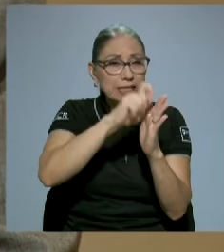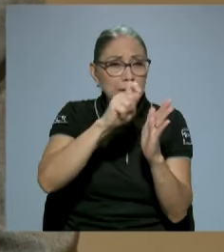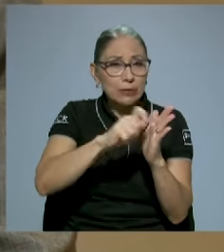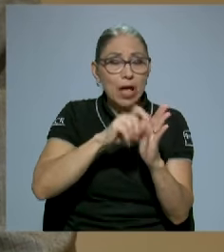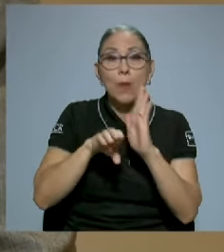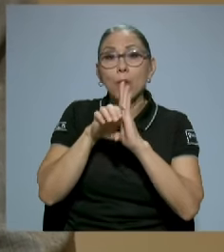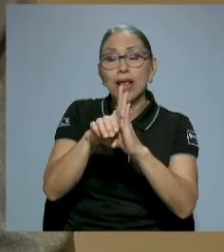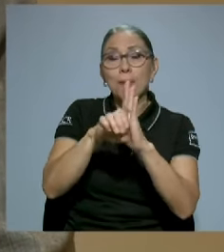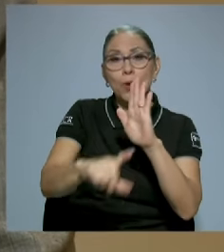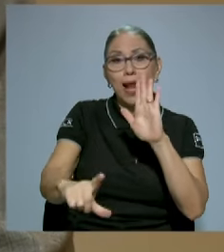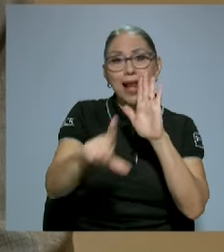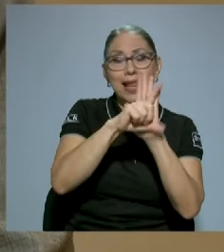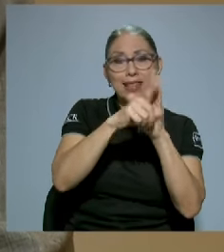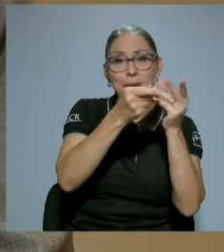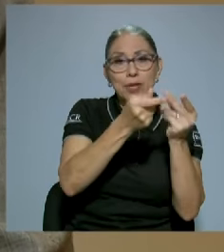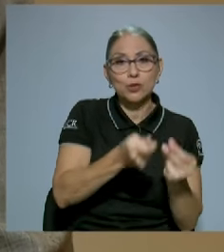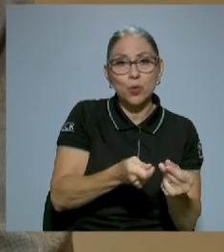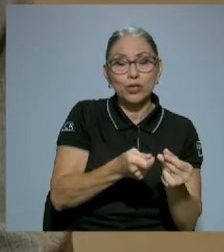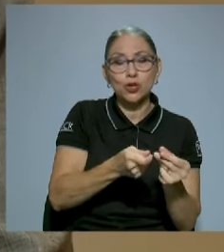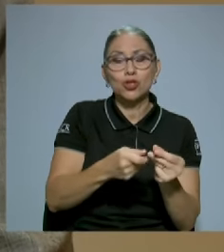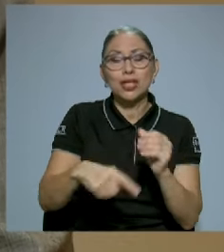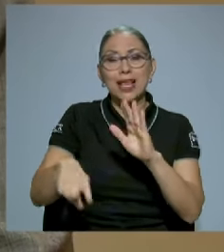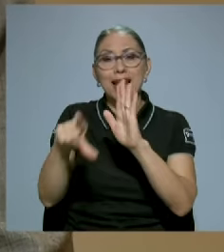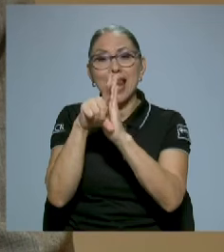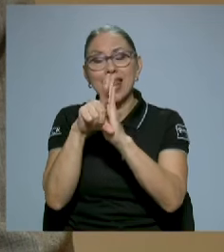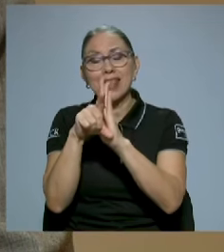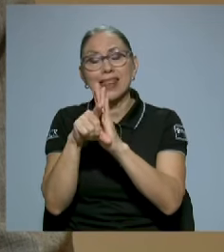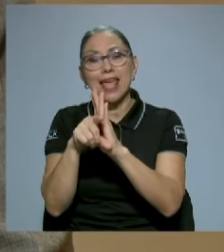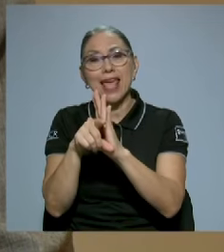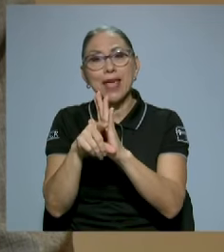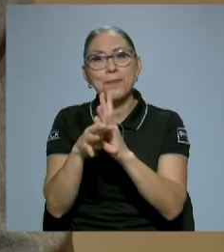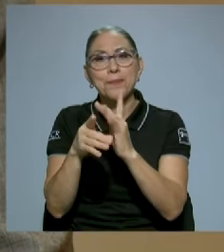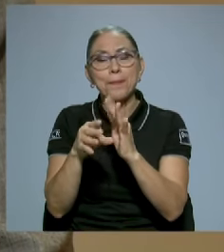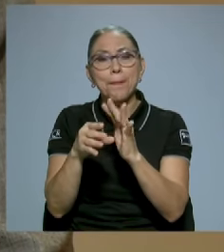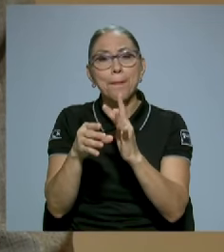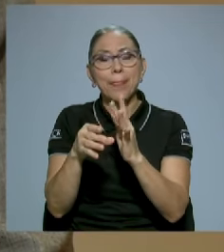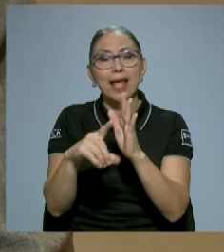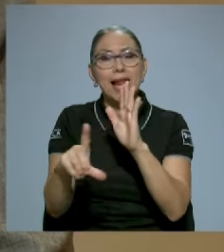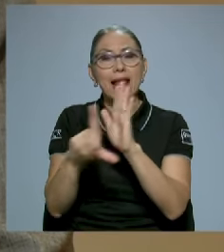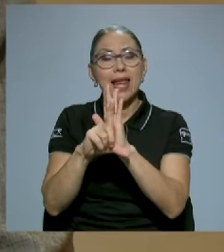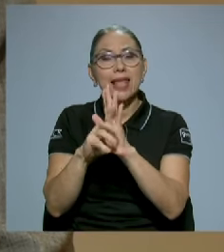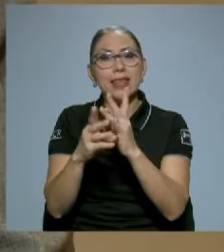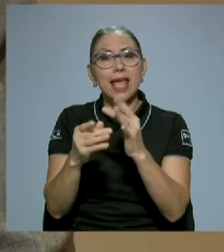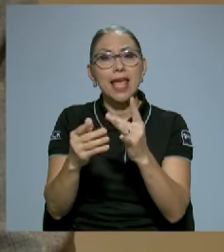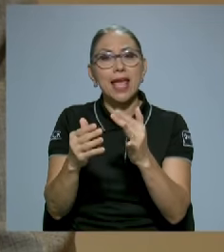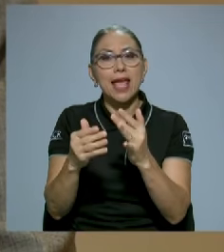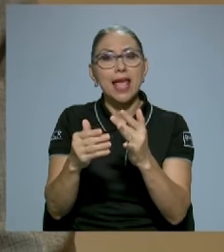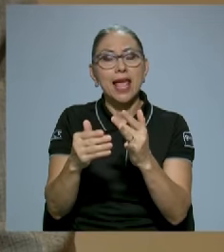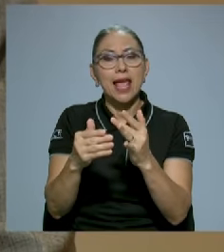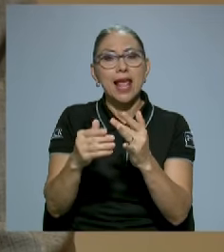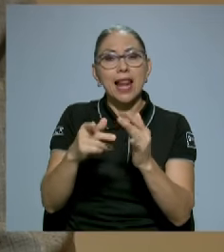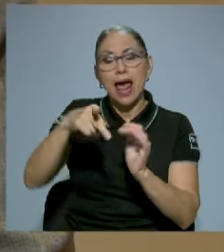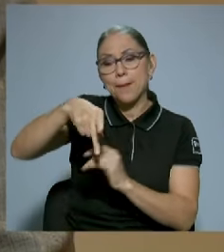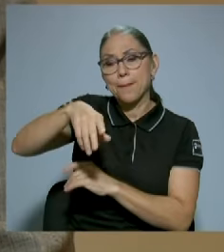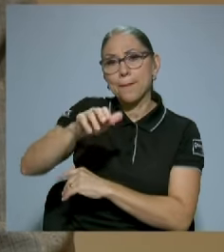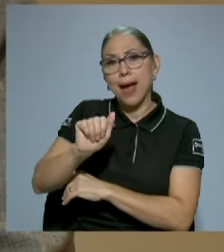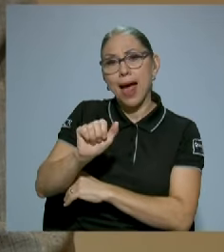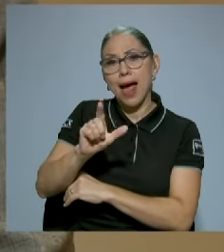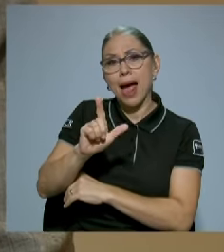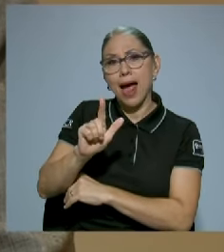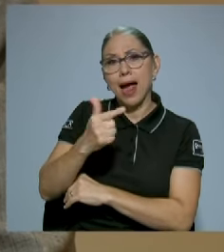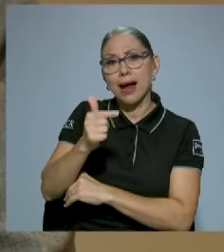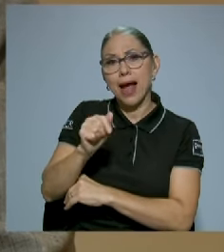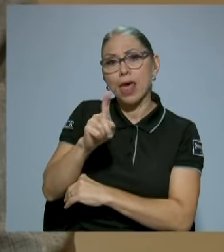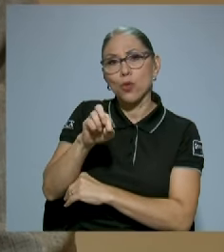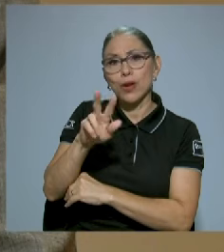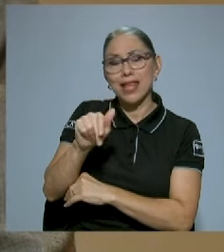de presupuestos y la ley de, ¿cómo se llama?, de la pagaduría nacional. Y se